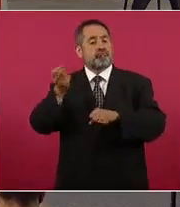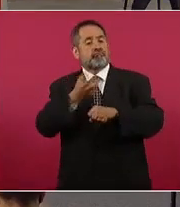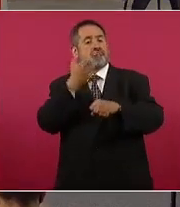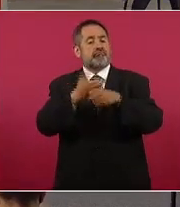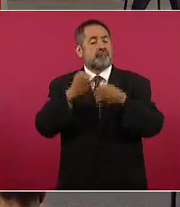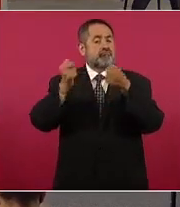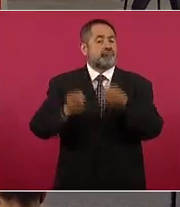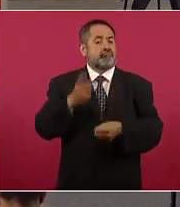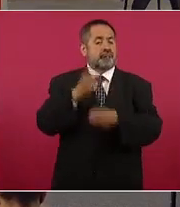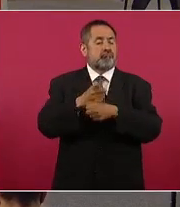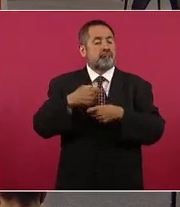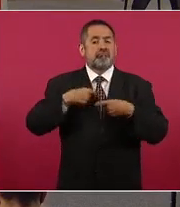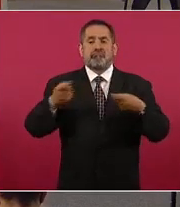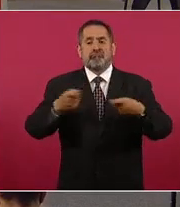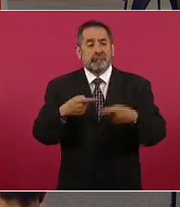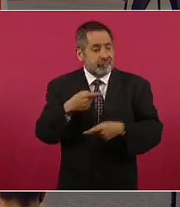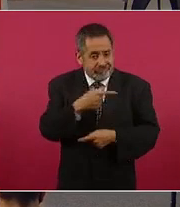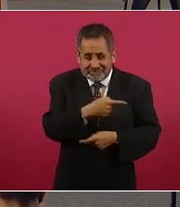con